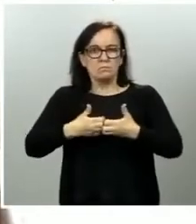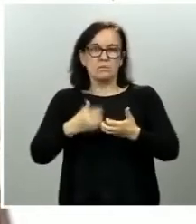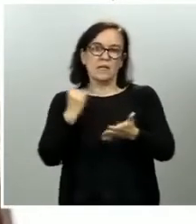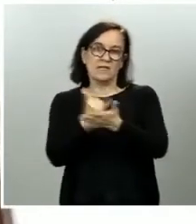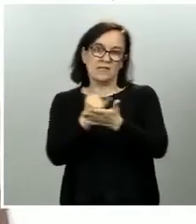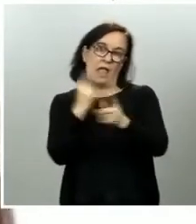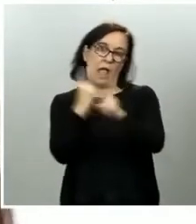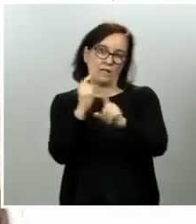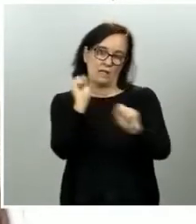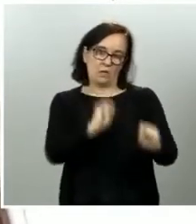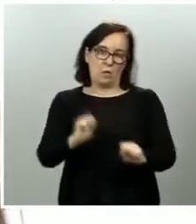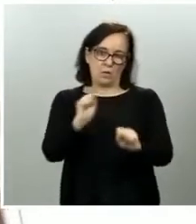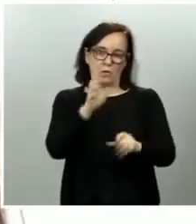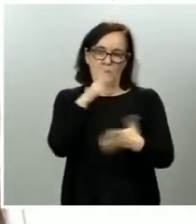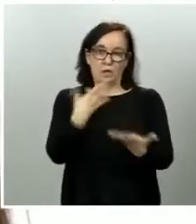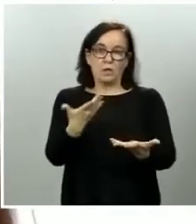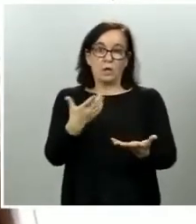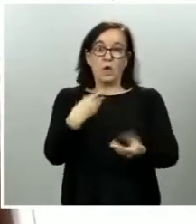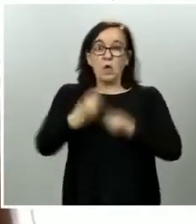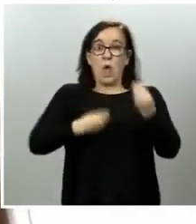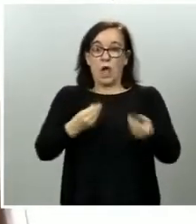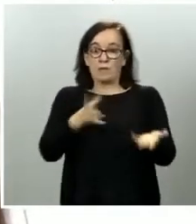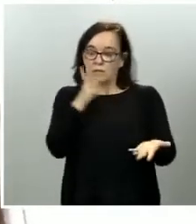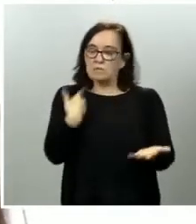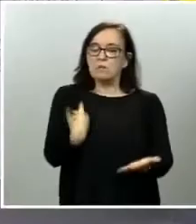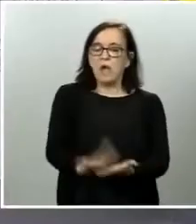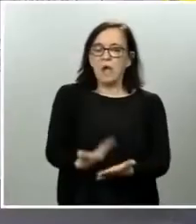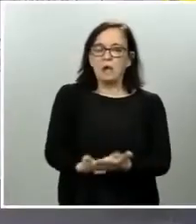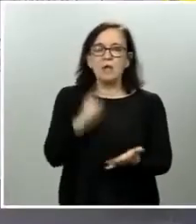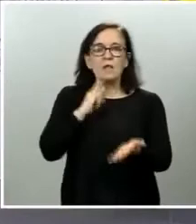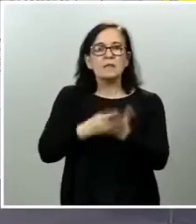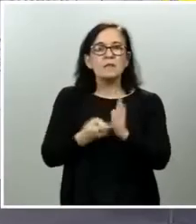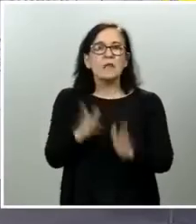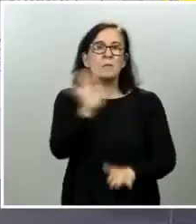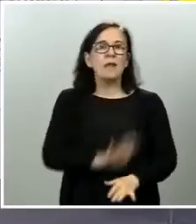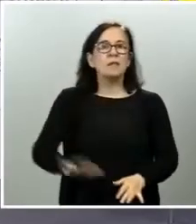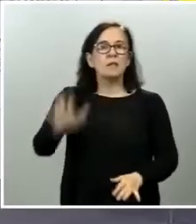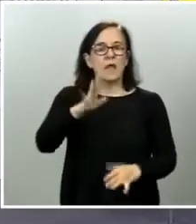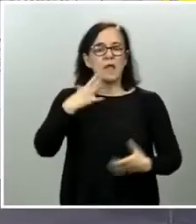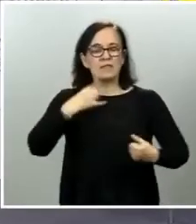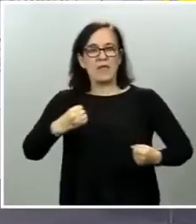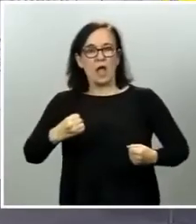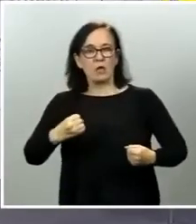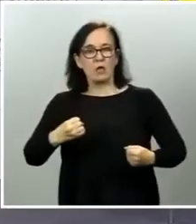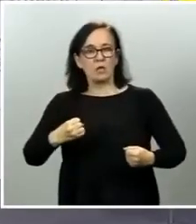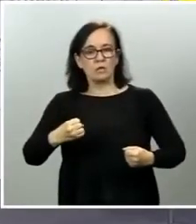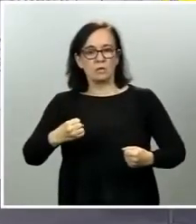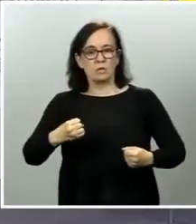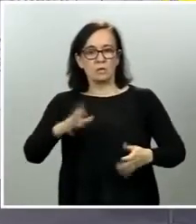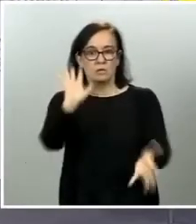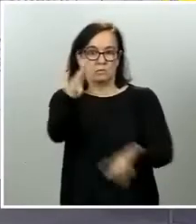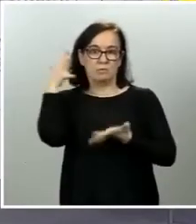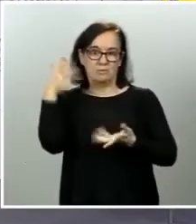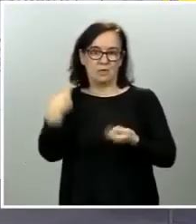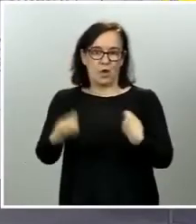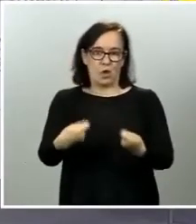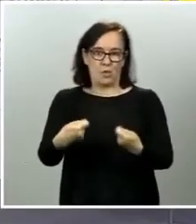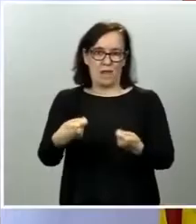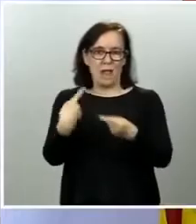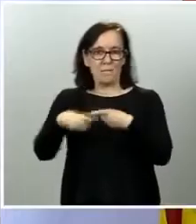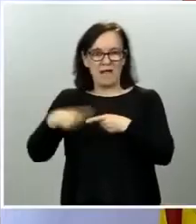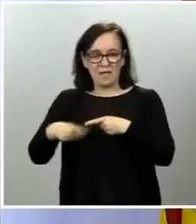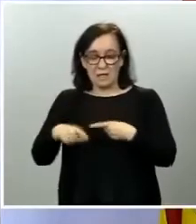Pero, claro, lo harían si tuvieran la garantía de que el Sistema Nacional de Salud les va a comprar ese material. Quería saber si el